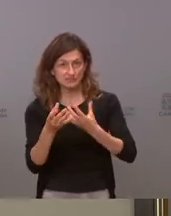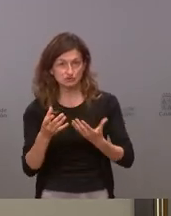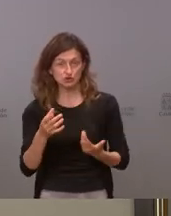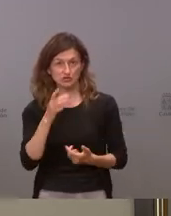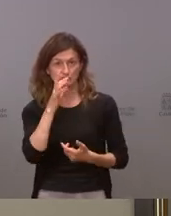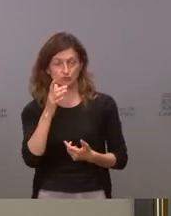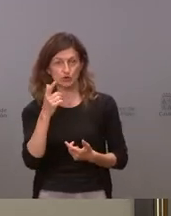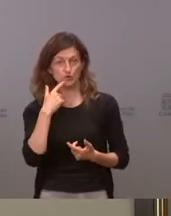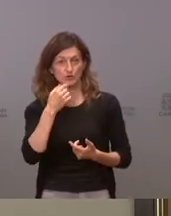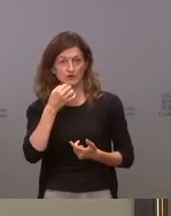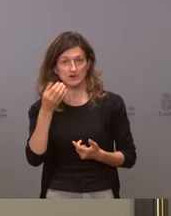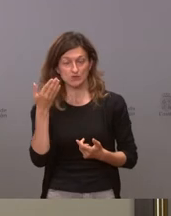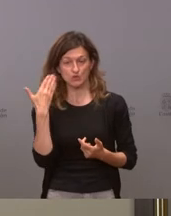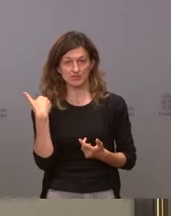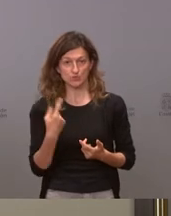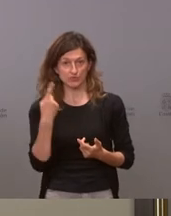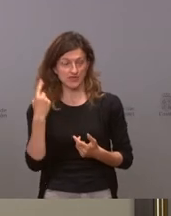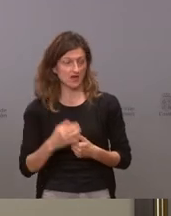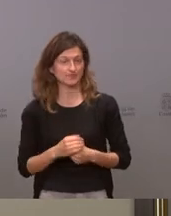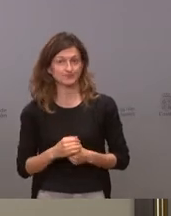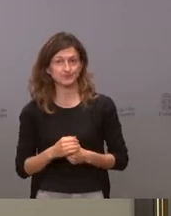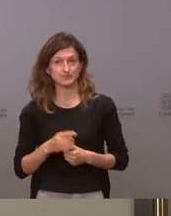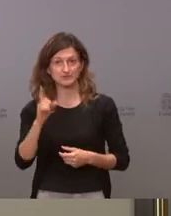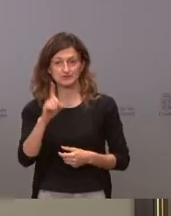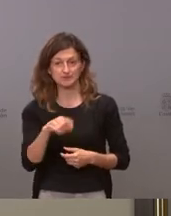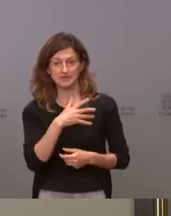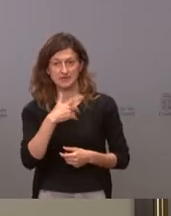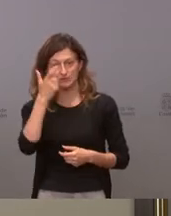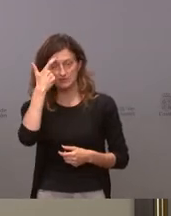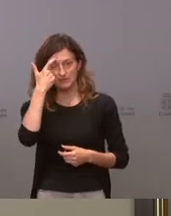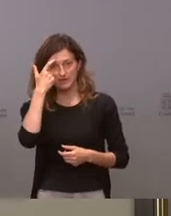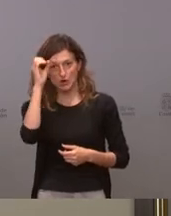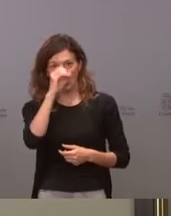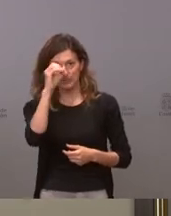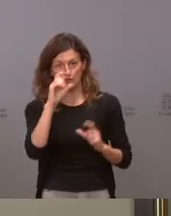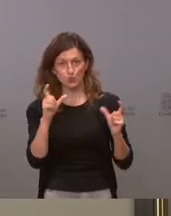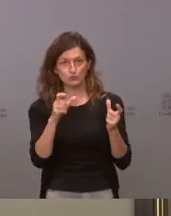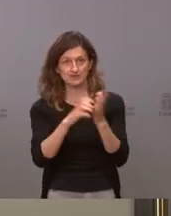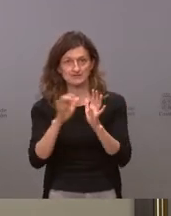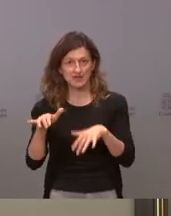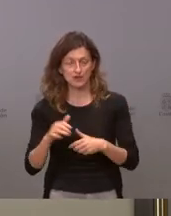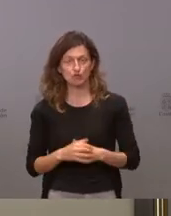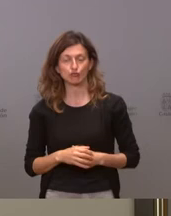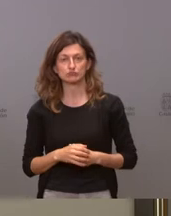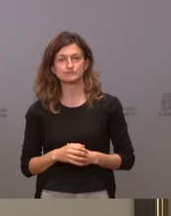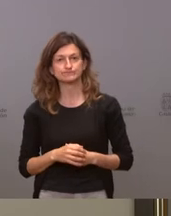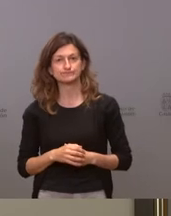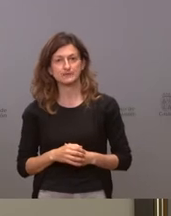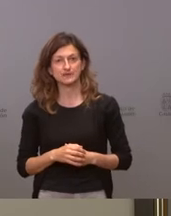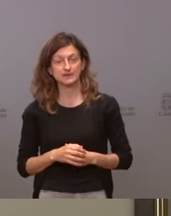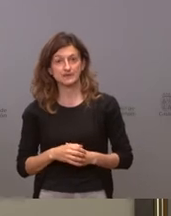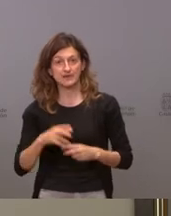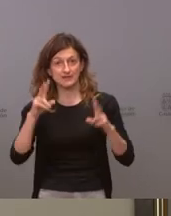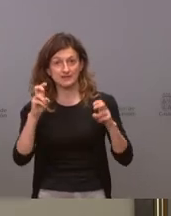su alocución el día anterior y por último quería saber también la opinión de la Junta sobre el posible indulto de